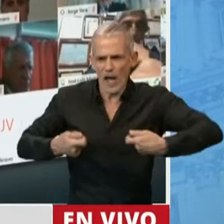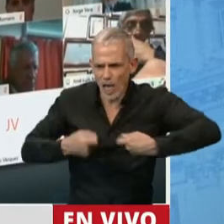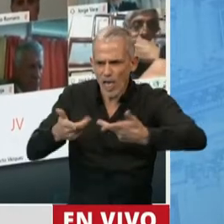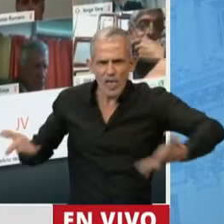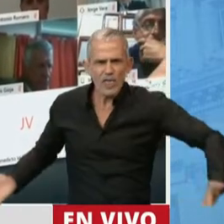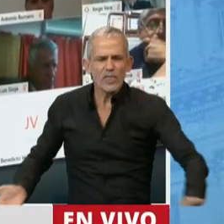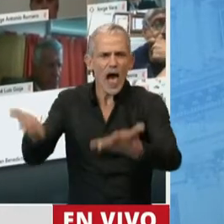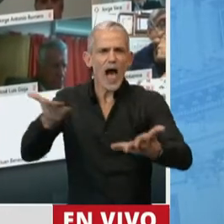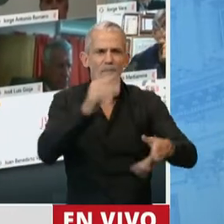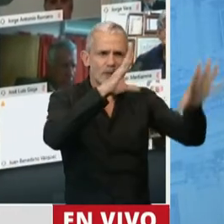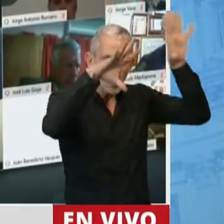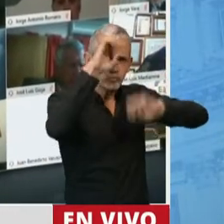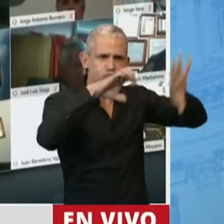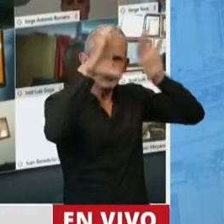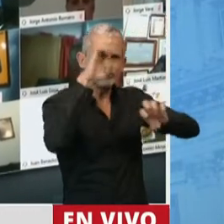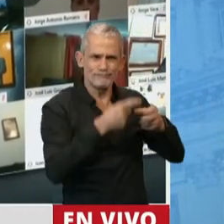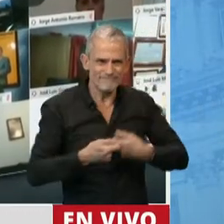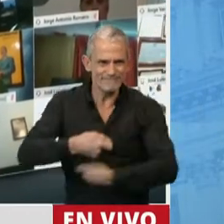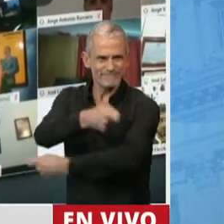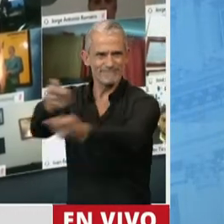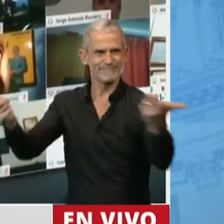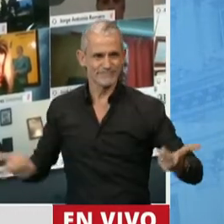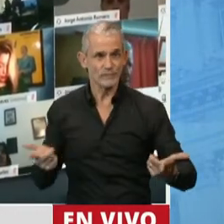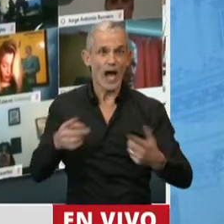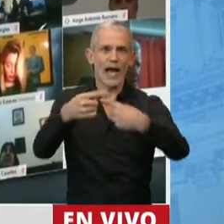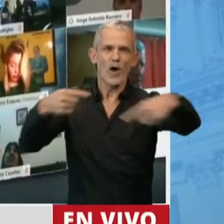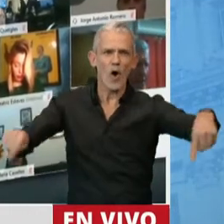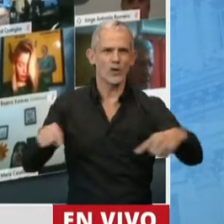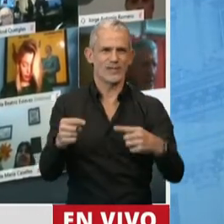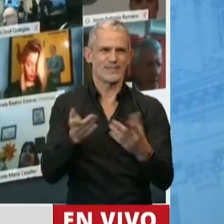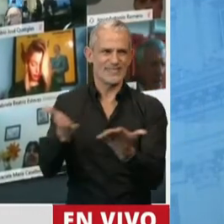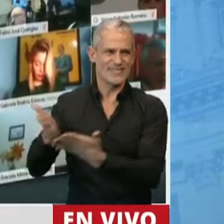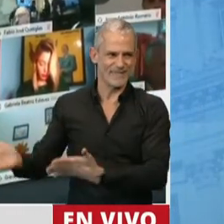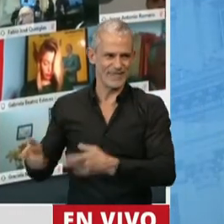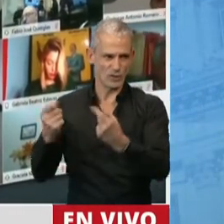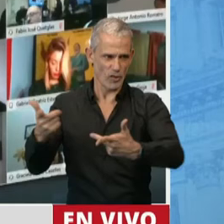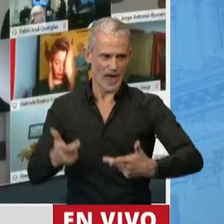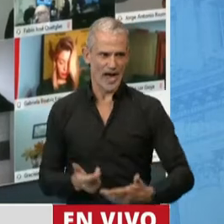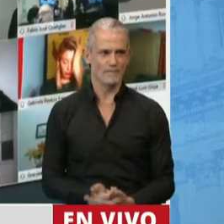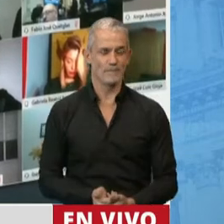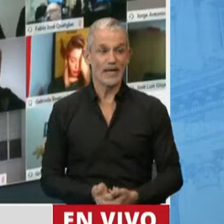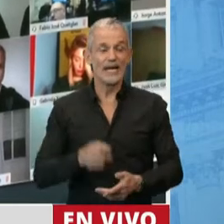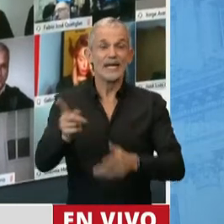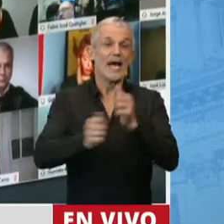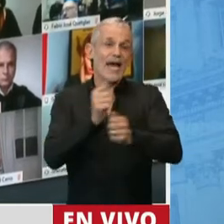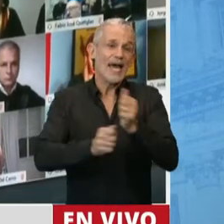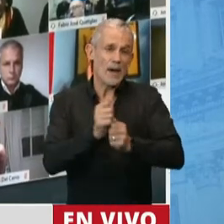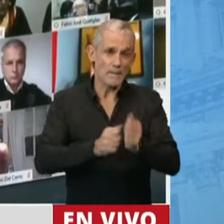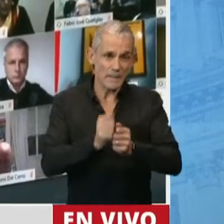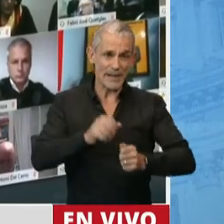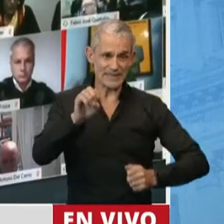ese conocimiento transformado cotidianamente para nosotros en bienes y servicios útiles. La llamamos empresa de la